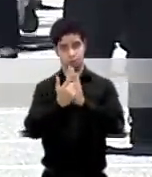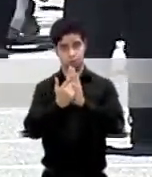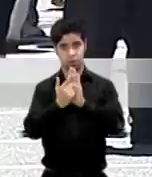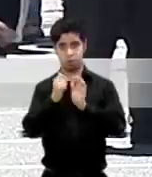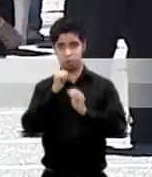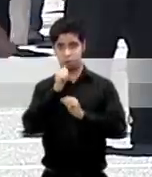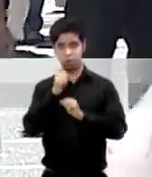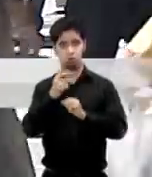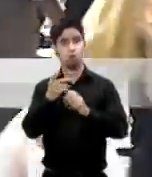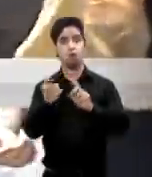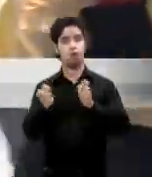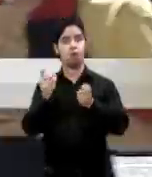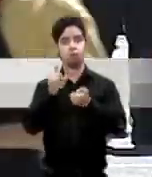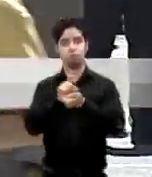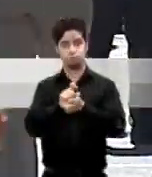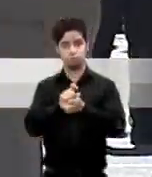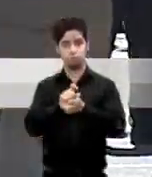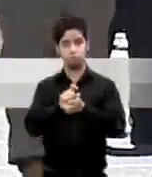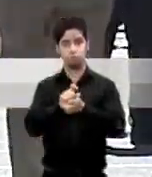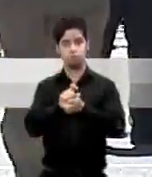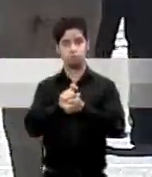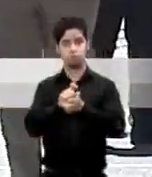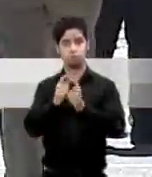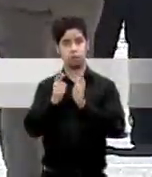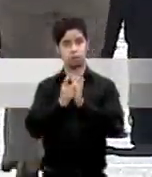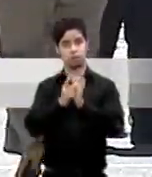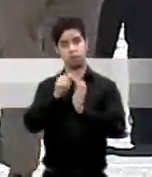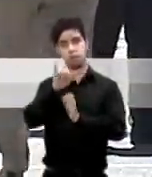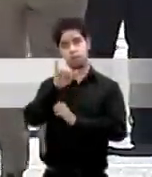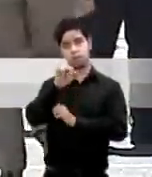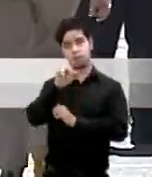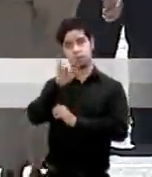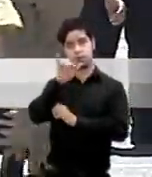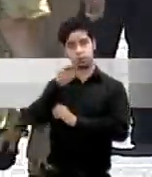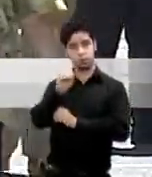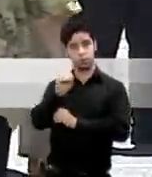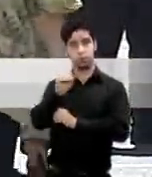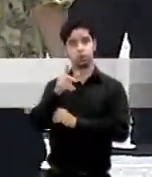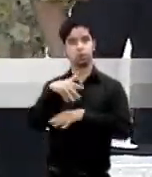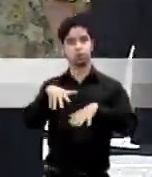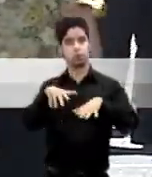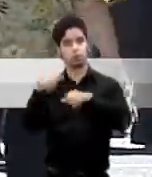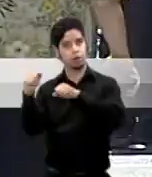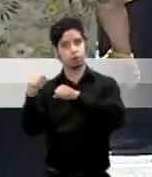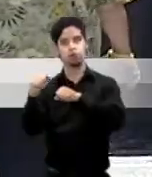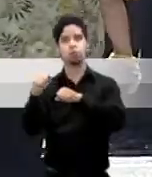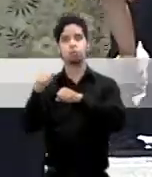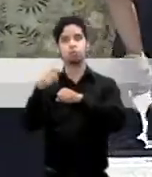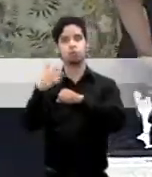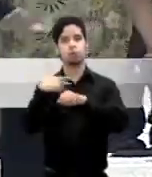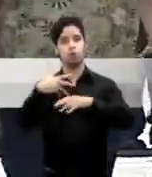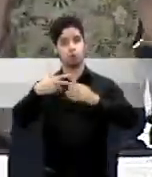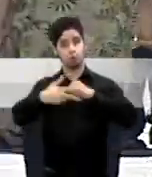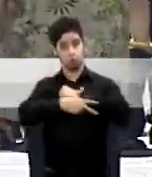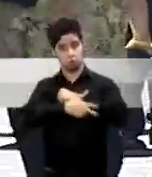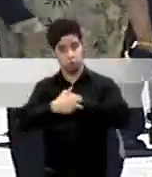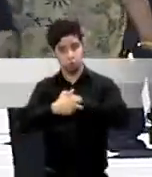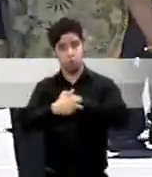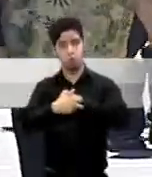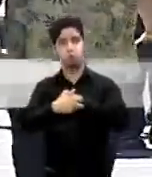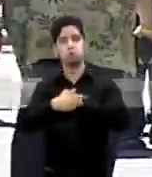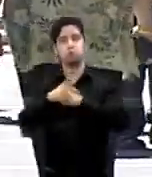penas de reclusión de los delitos de agresión sexual incesto secuestro de menores robo domiciliario posesión y distribución de